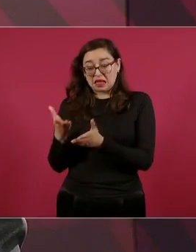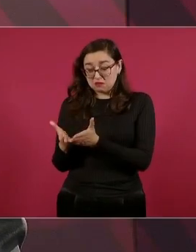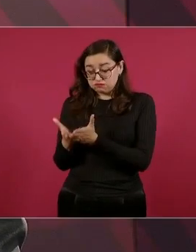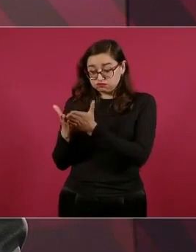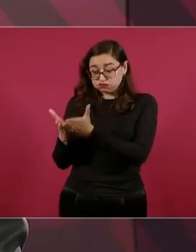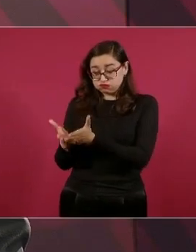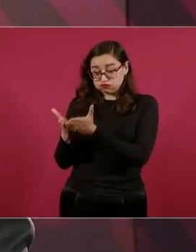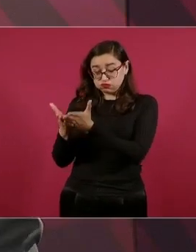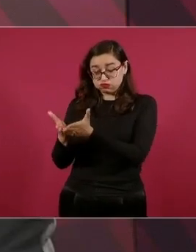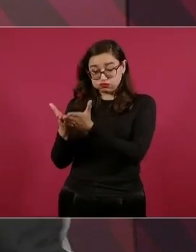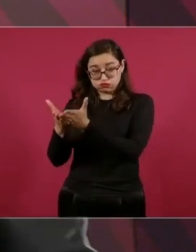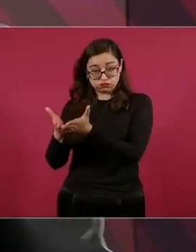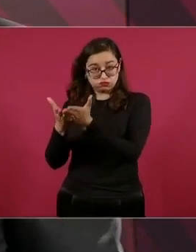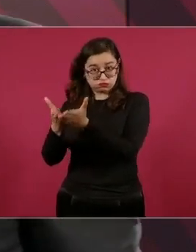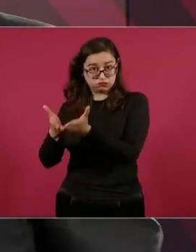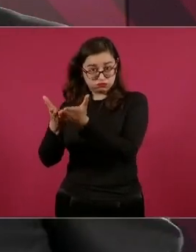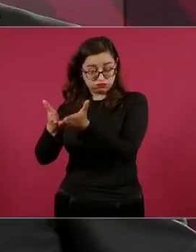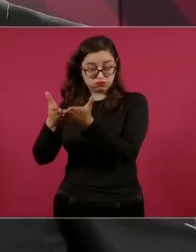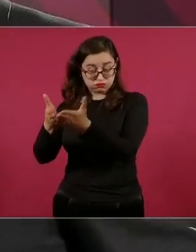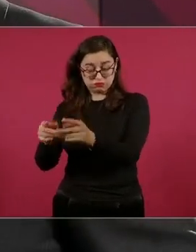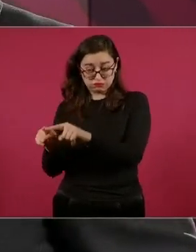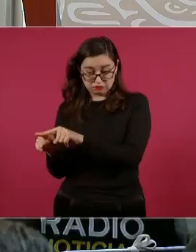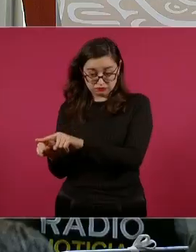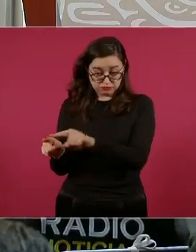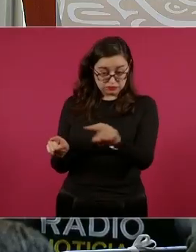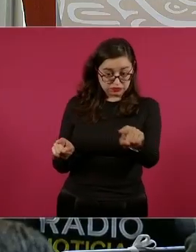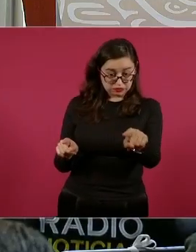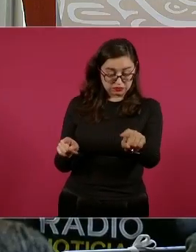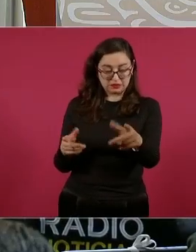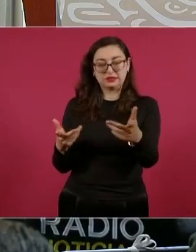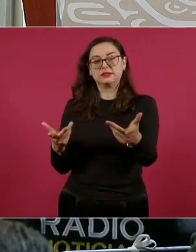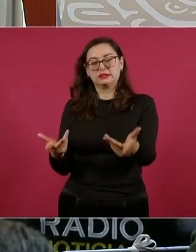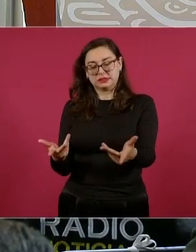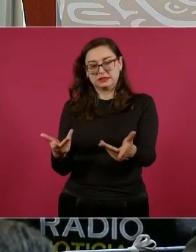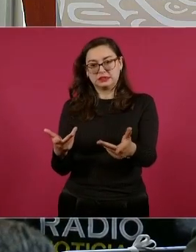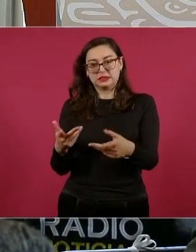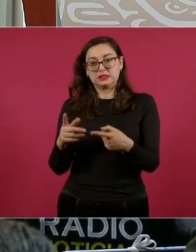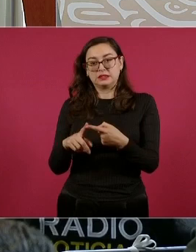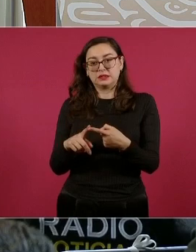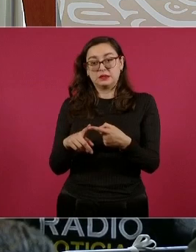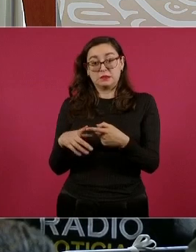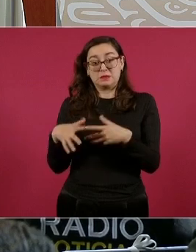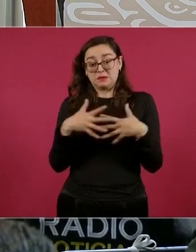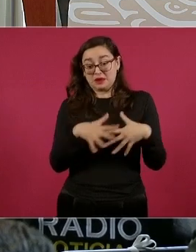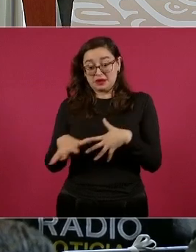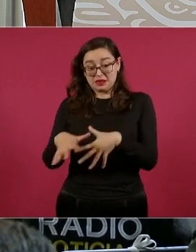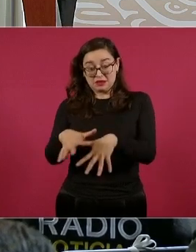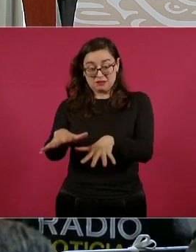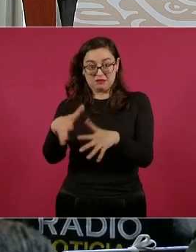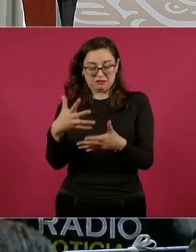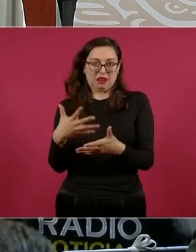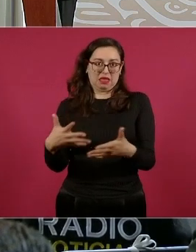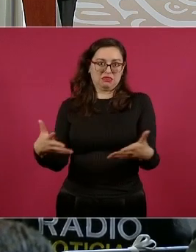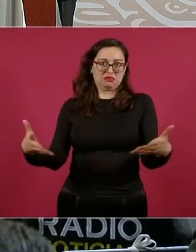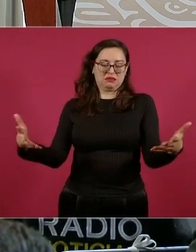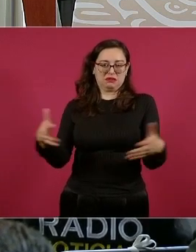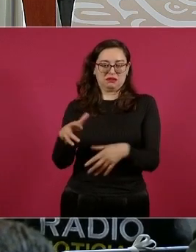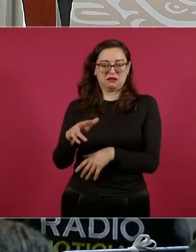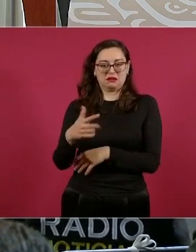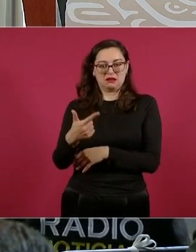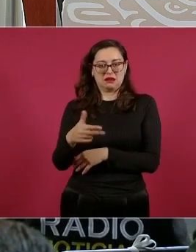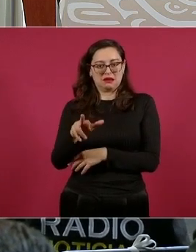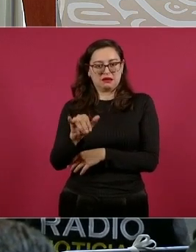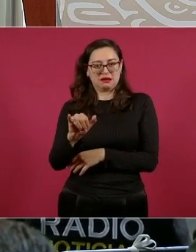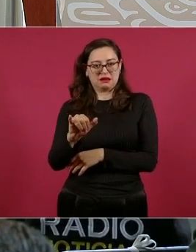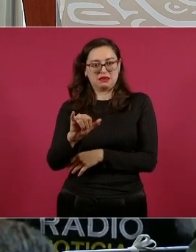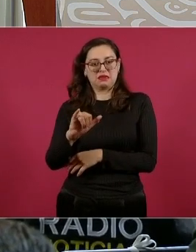hablando del Grijalva, el Alto Grijalva, la